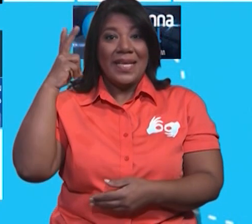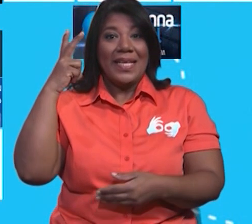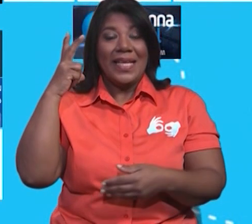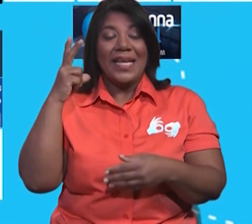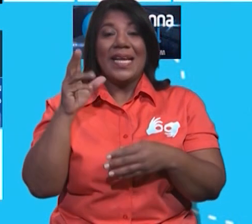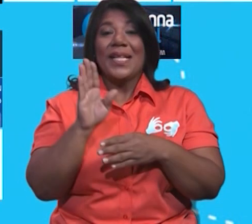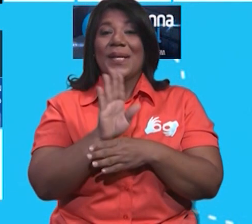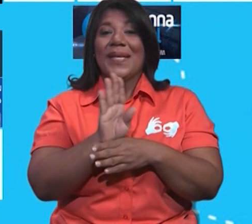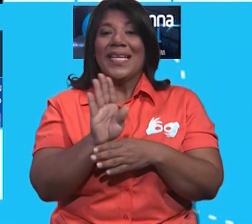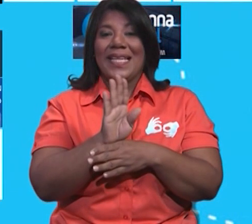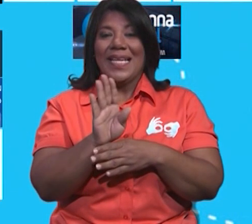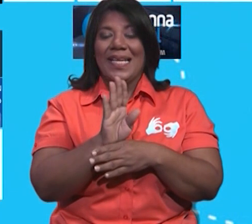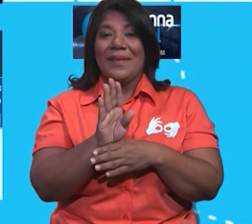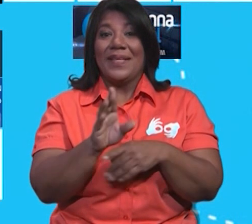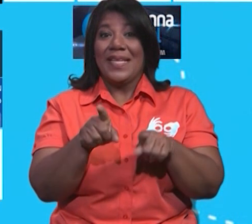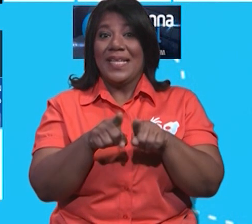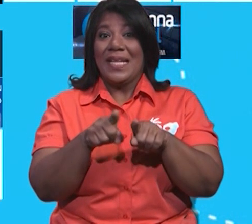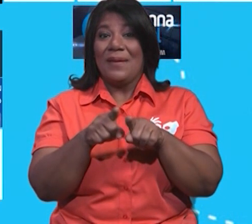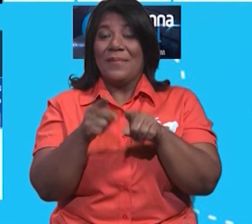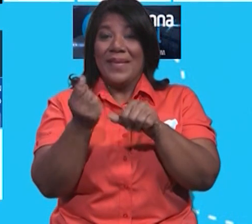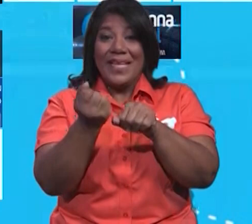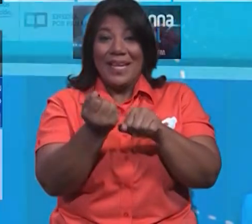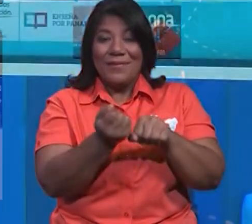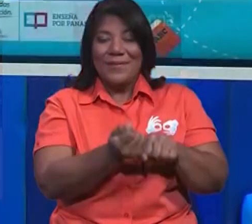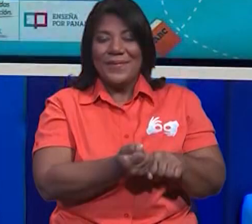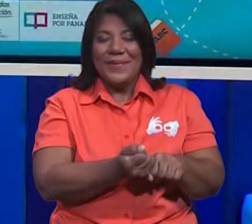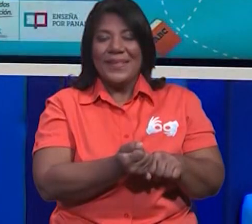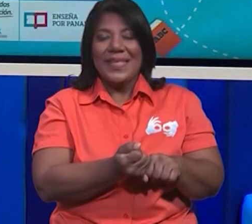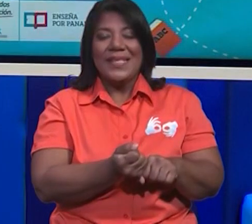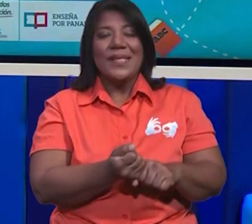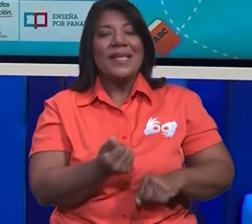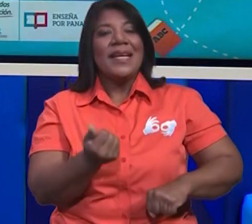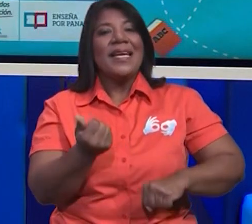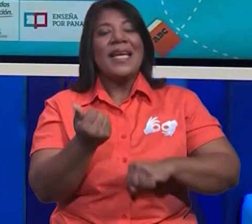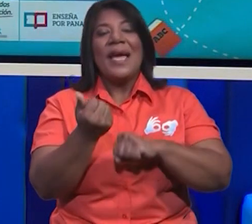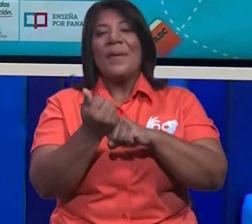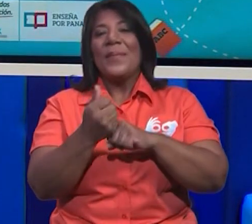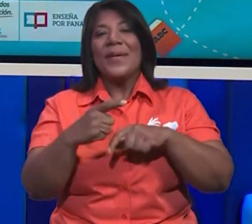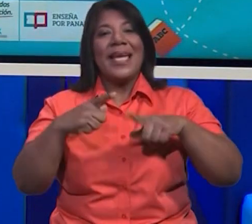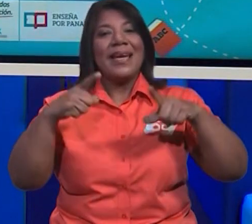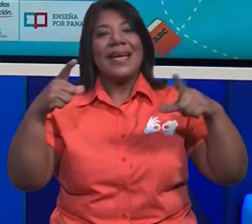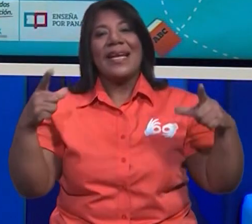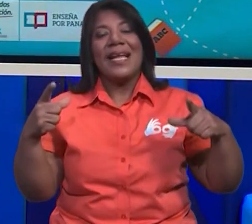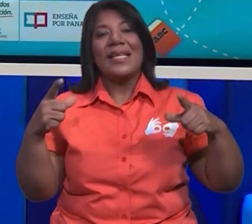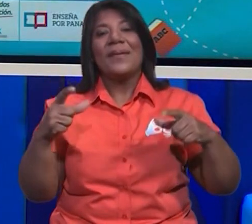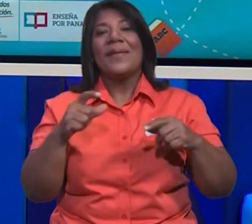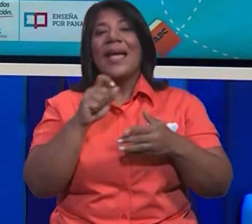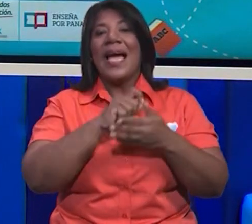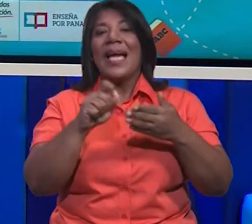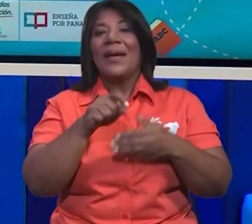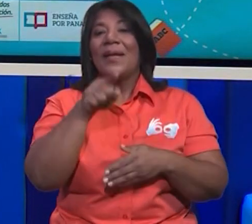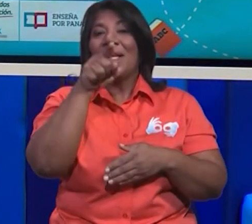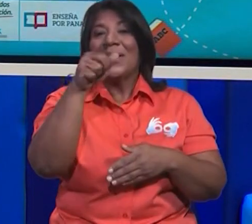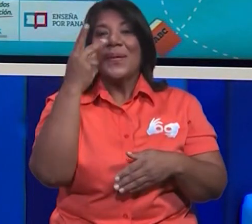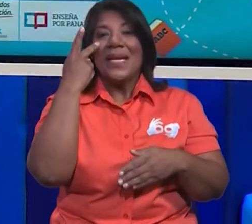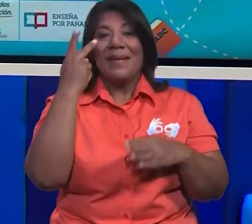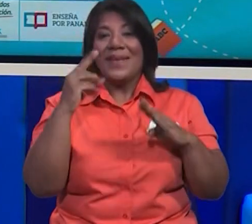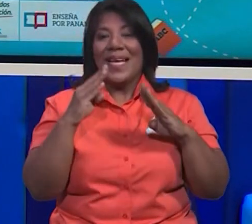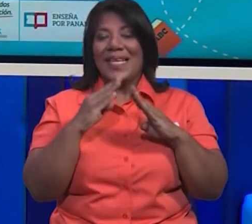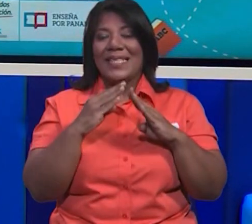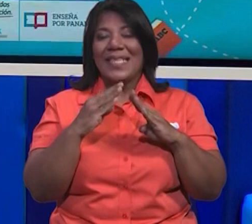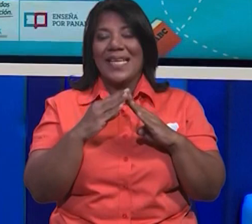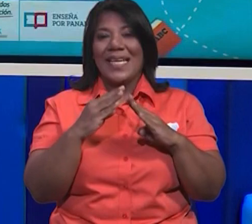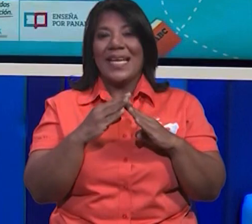y televisión y a estas organizaciones que contribuyen grandemente a que la escuela llegue hasta tu casa.